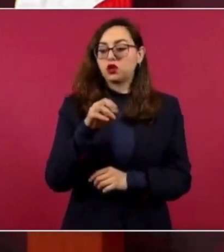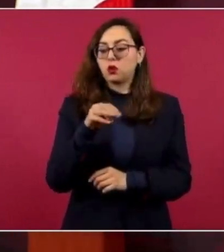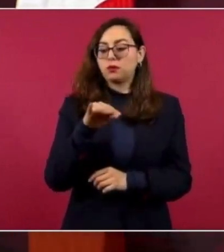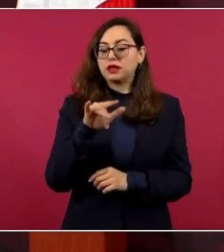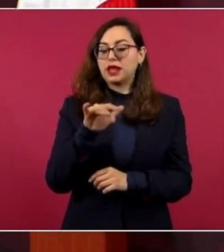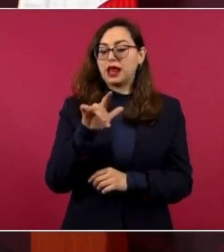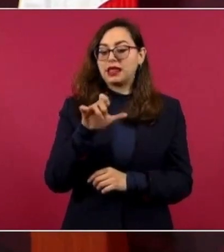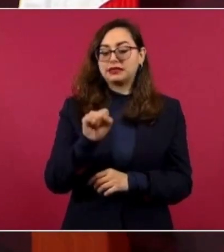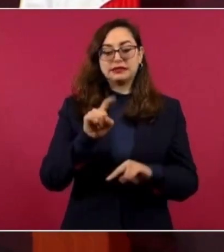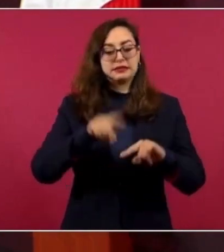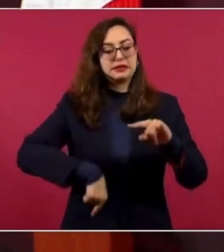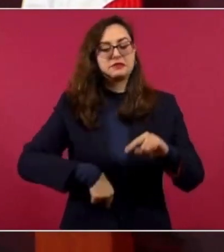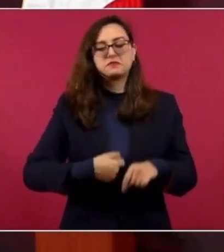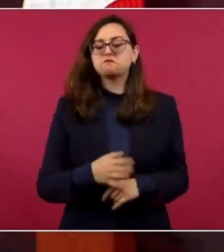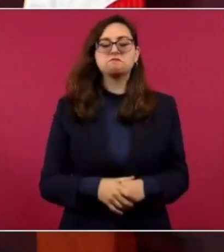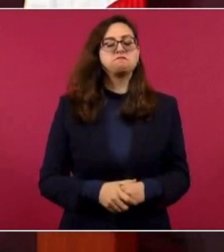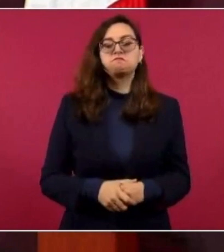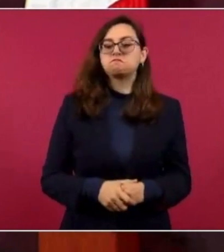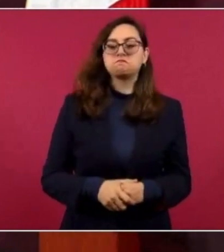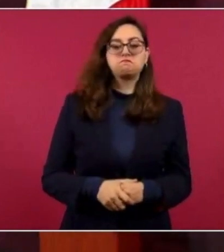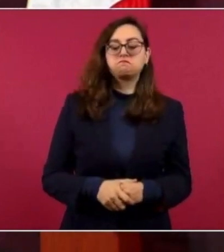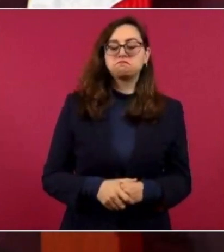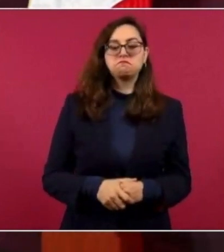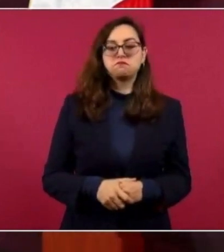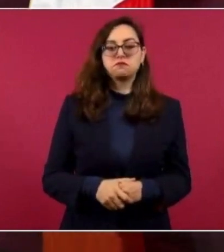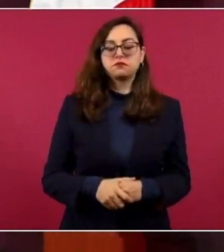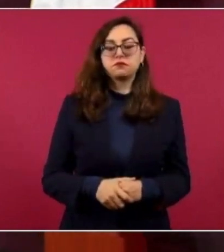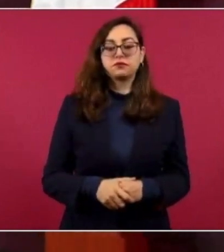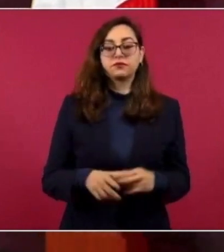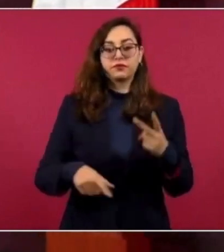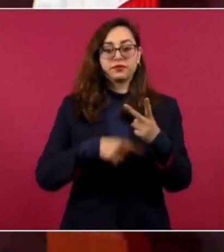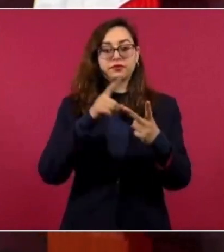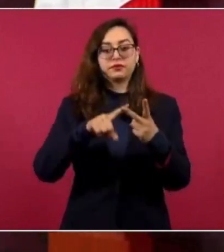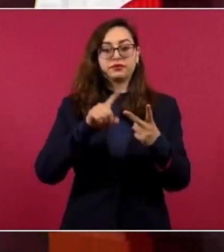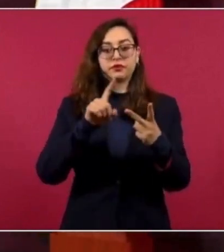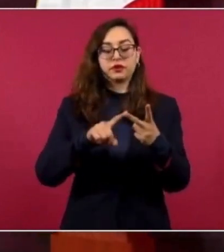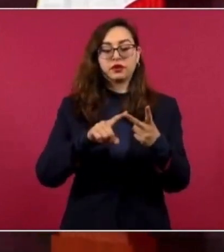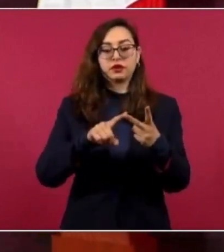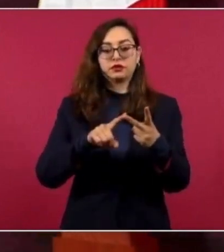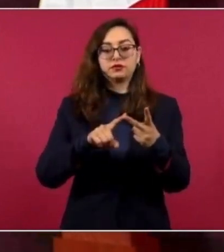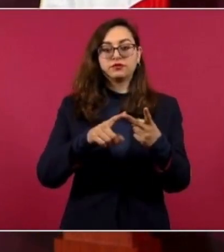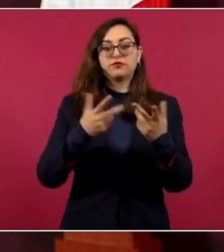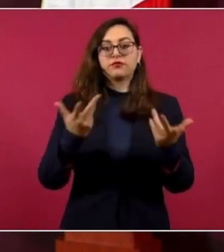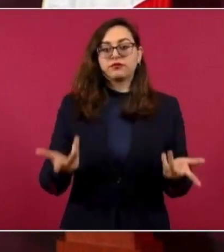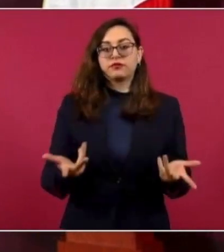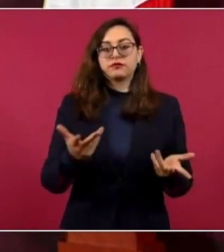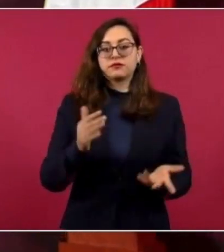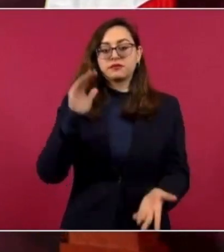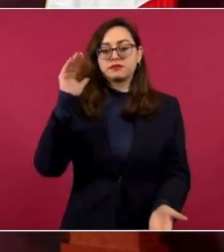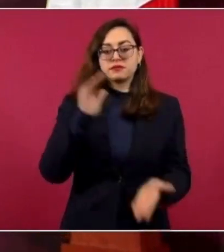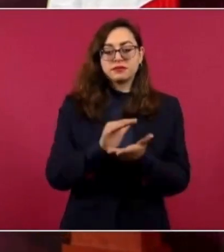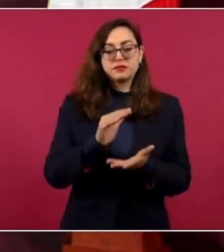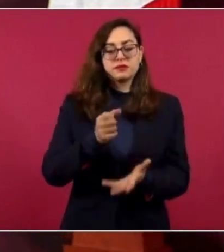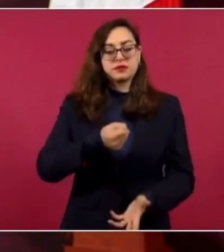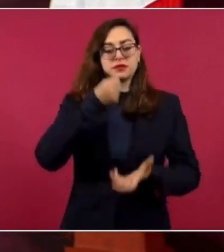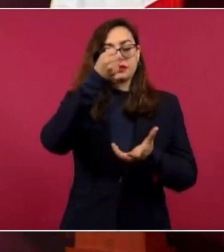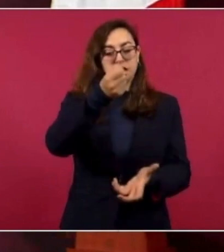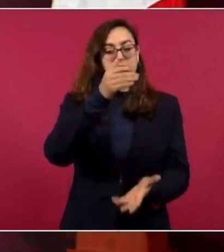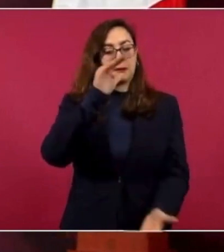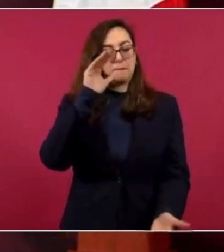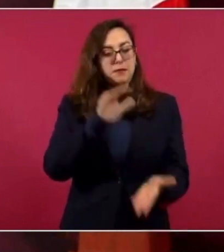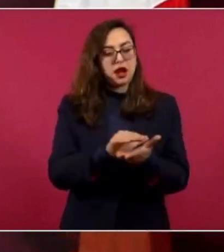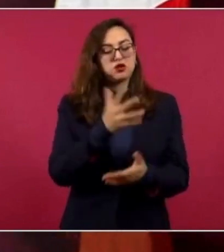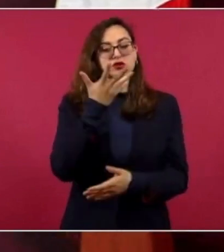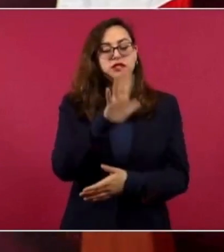quiso reducir el presupuesto en 10 mil millones de pesos del INE,